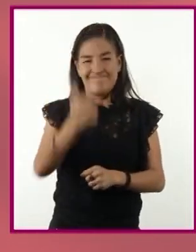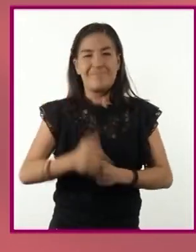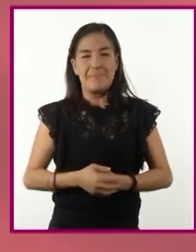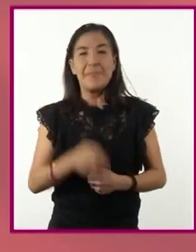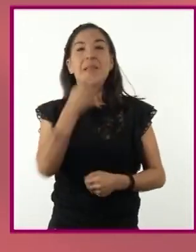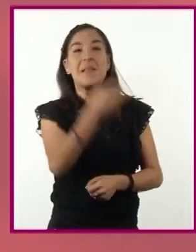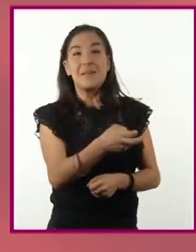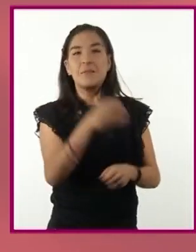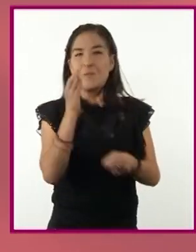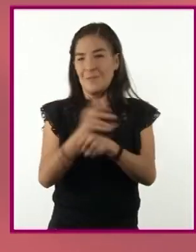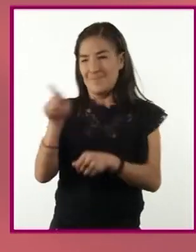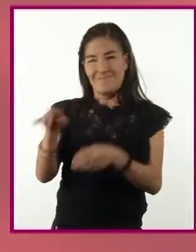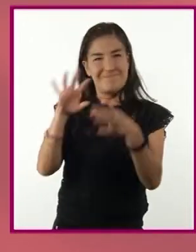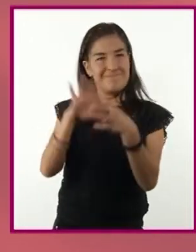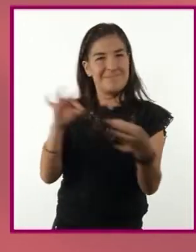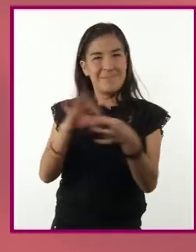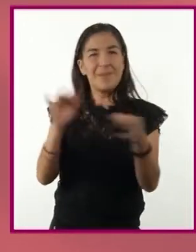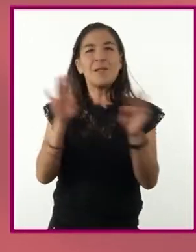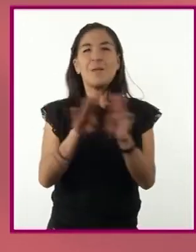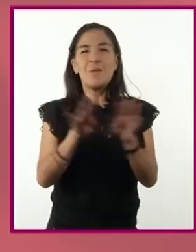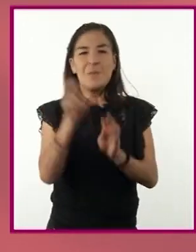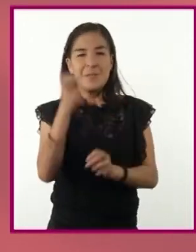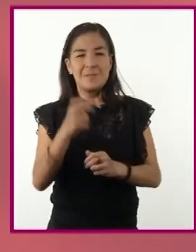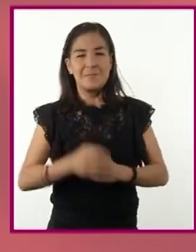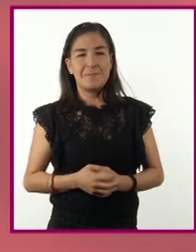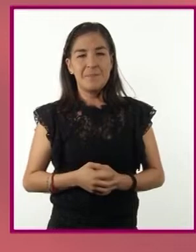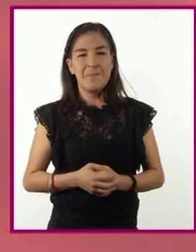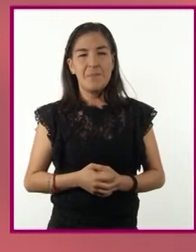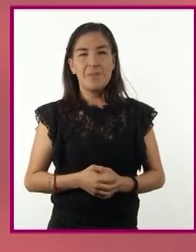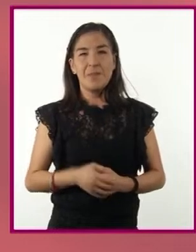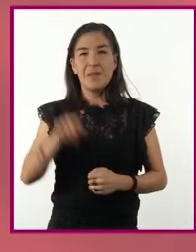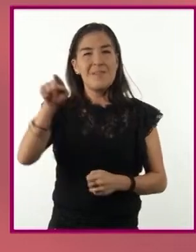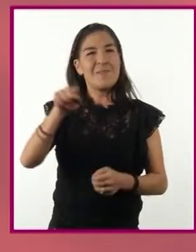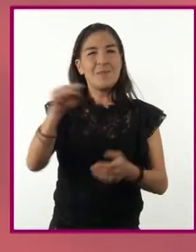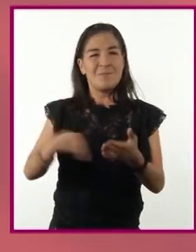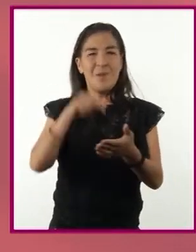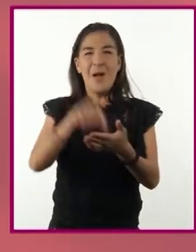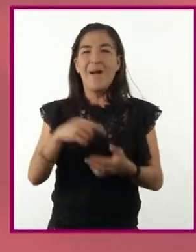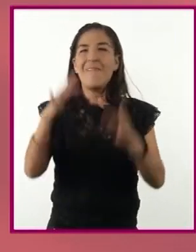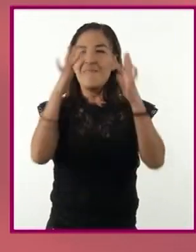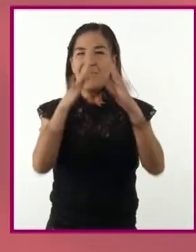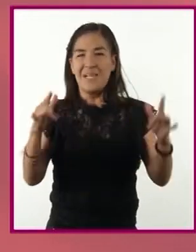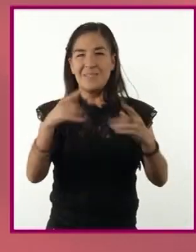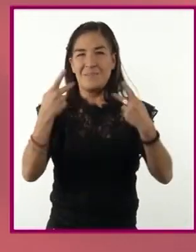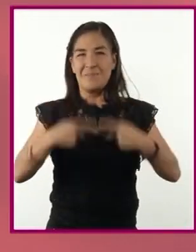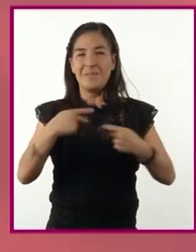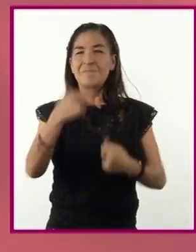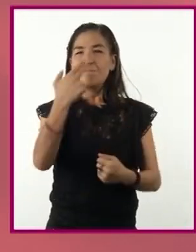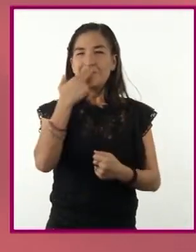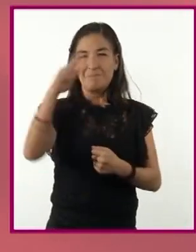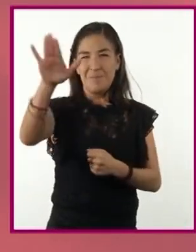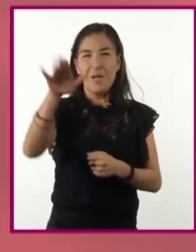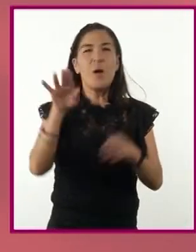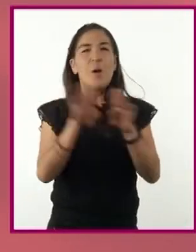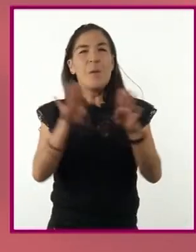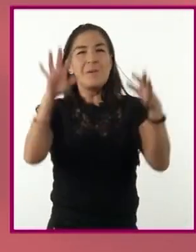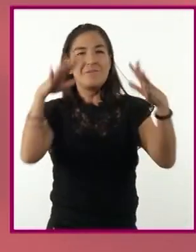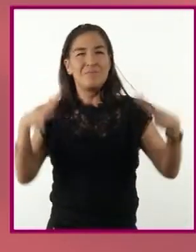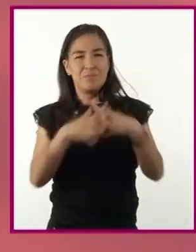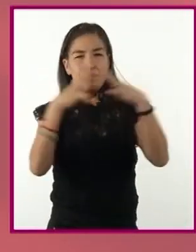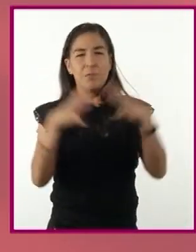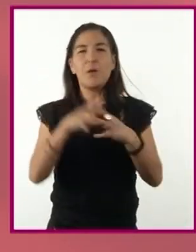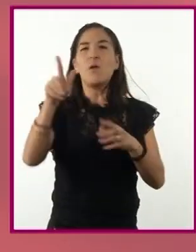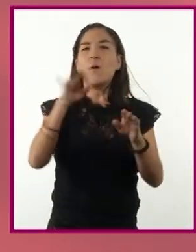por lo que acabas de explicar durante la ocupación de Francia, los nazis llevaron a cabo una propaganda de lo más